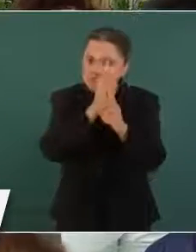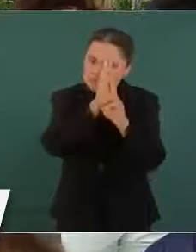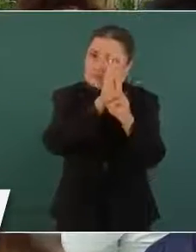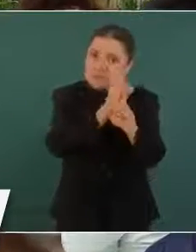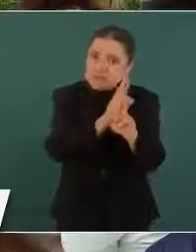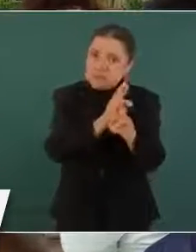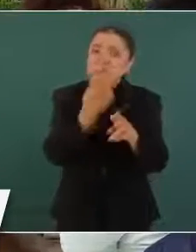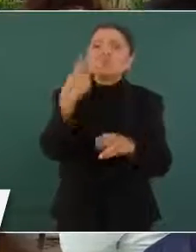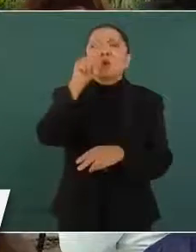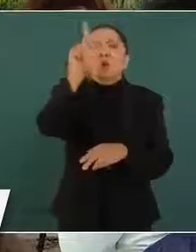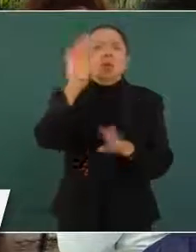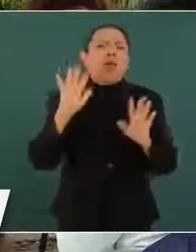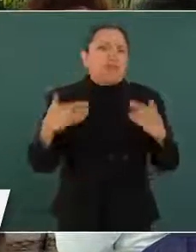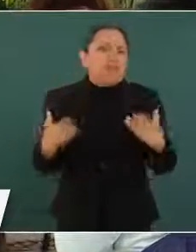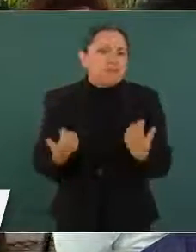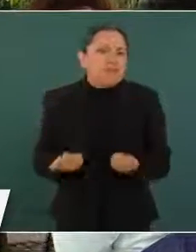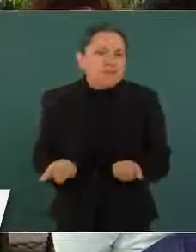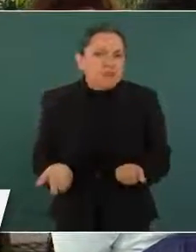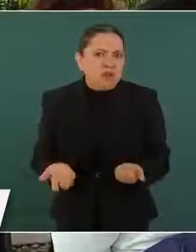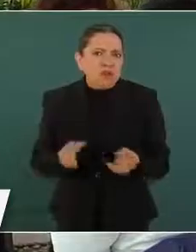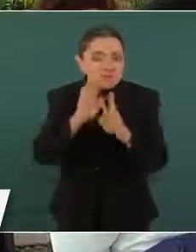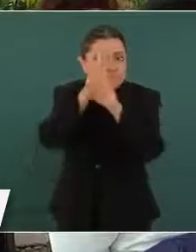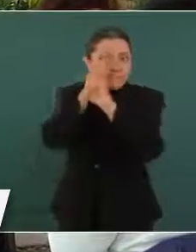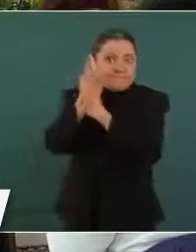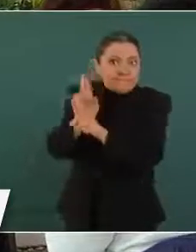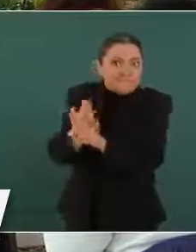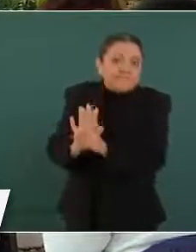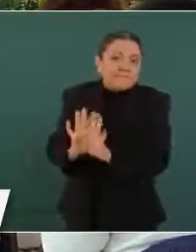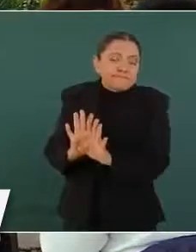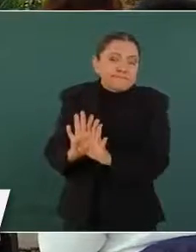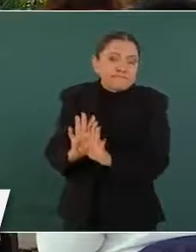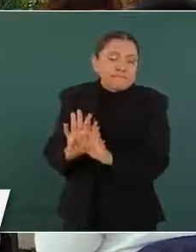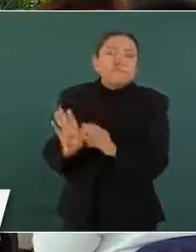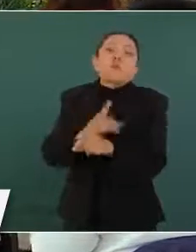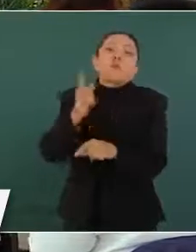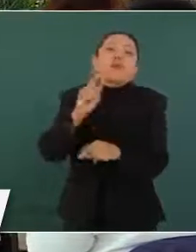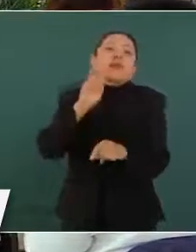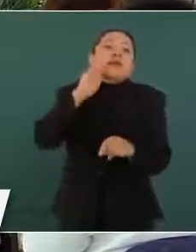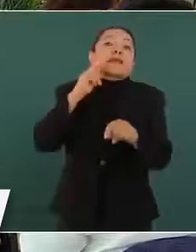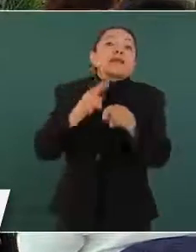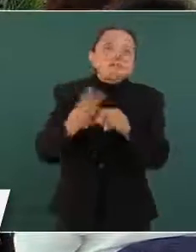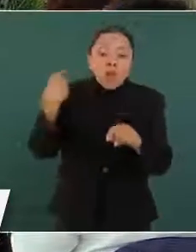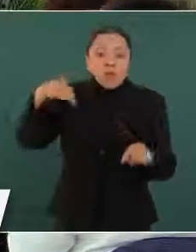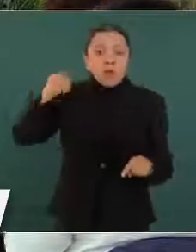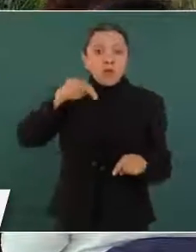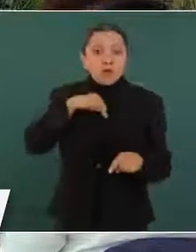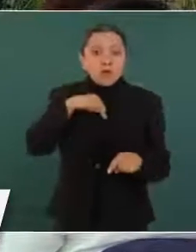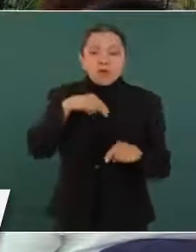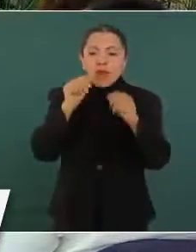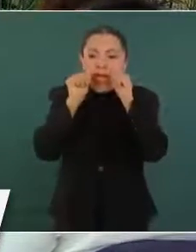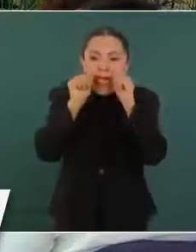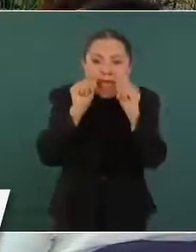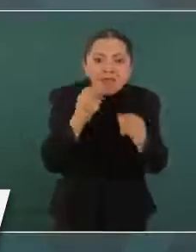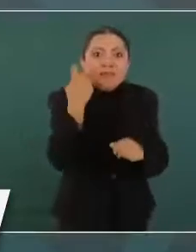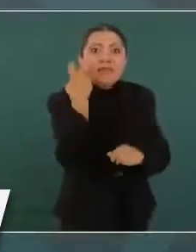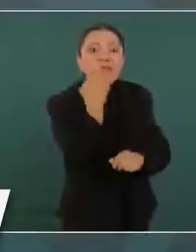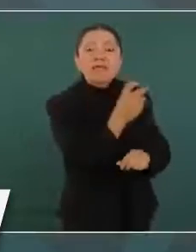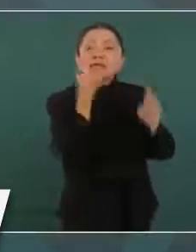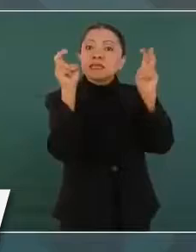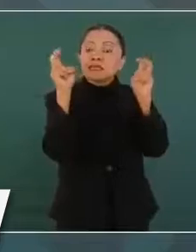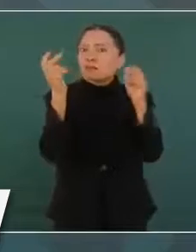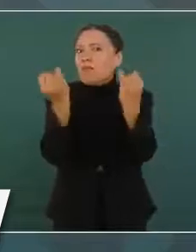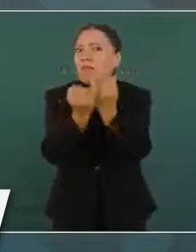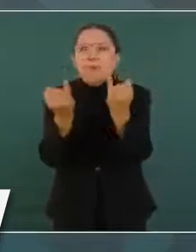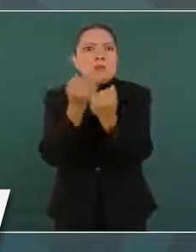entendió que nos correspondía a nosotros atender estos casos como siempre.